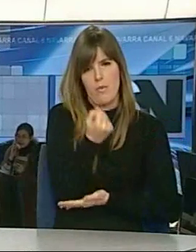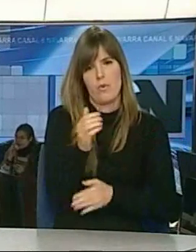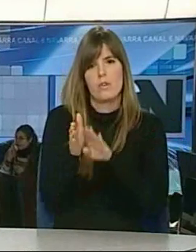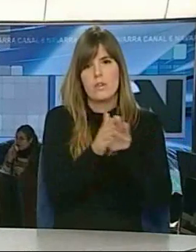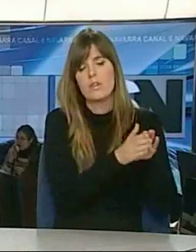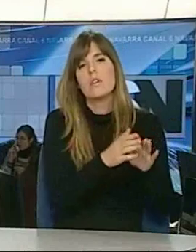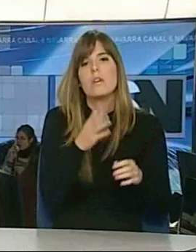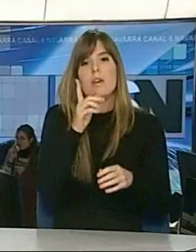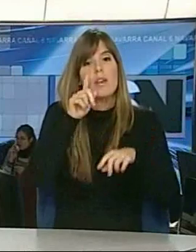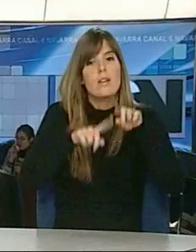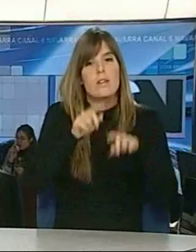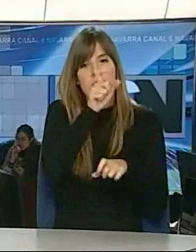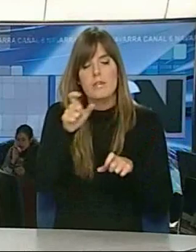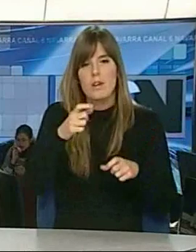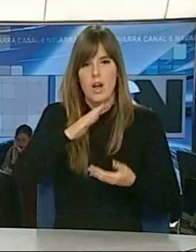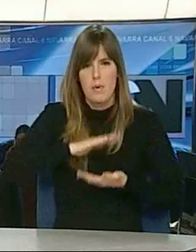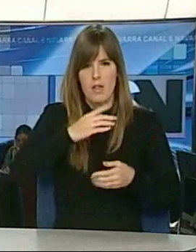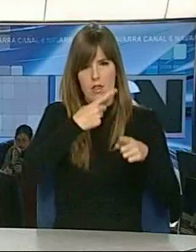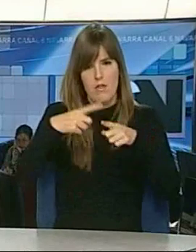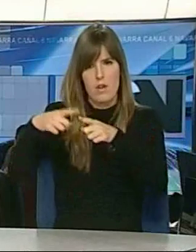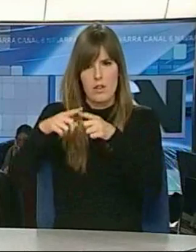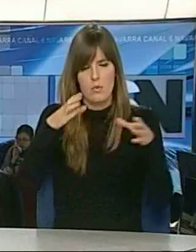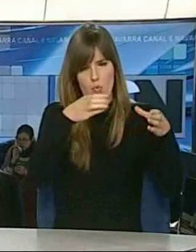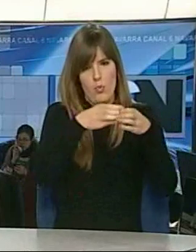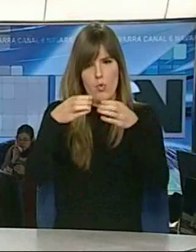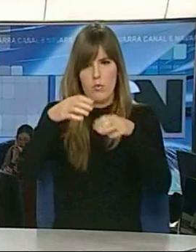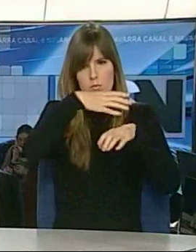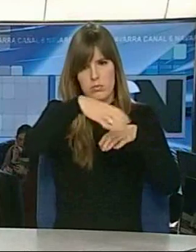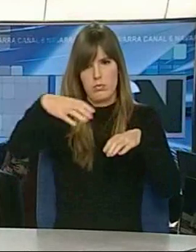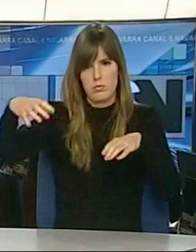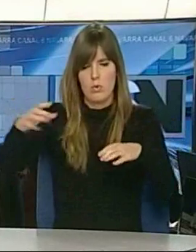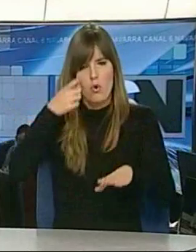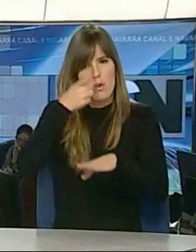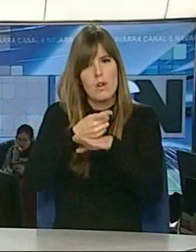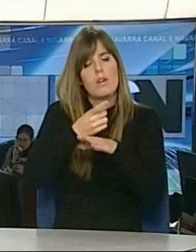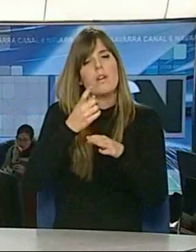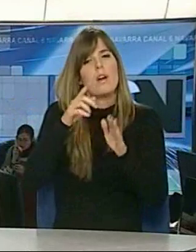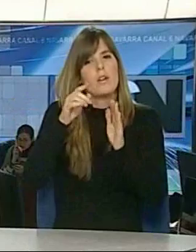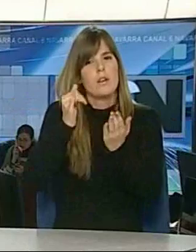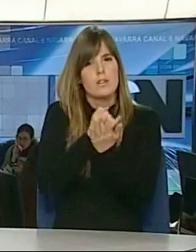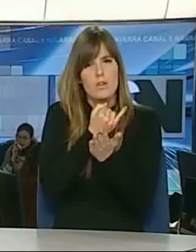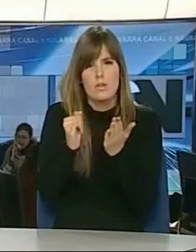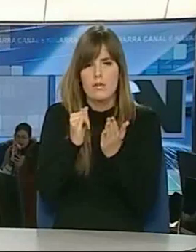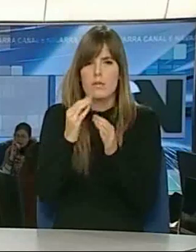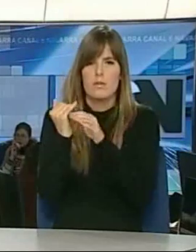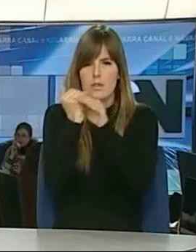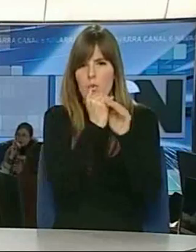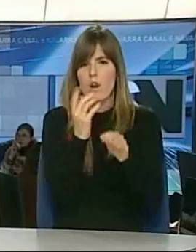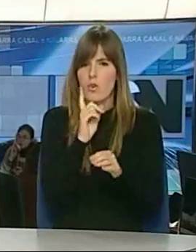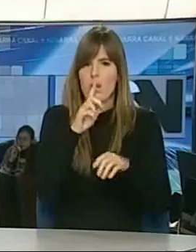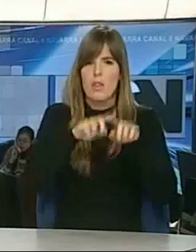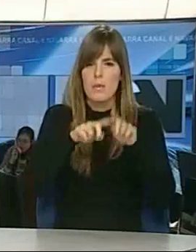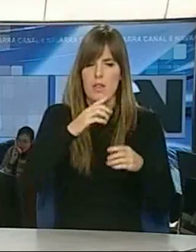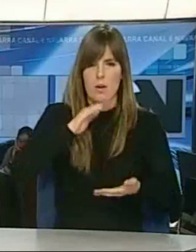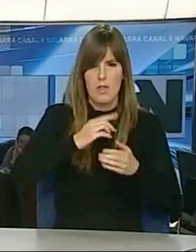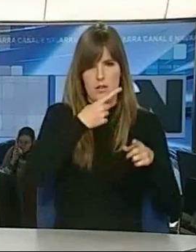que tiene una serie de capacidades y que no obligatoriamente van a tener que hacer todo lo mismo hasta que cumplan los 16 años, sino que pueden desarrollar sus capacidades en